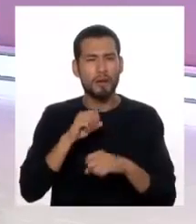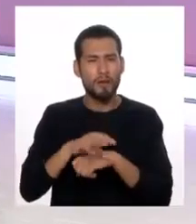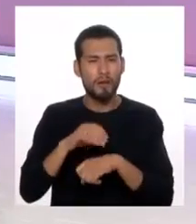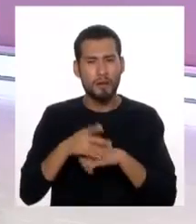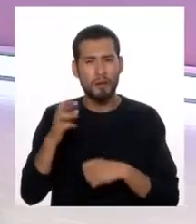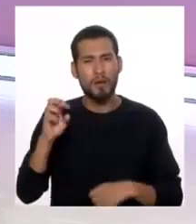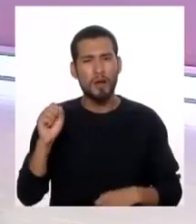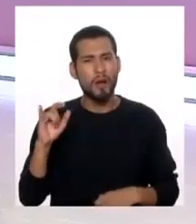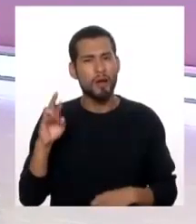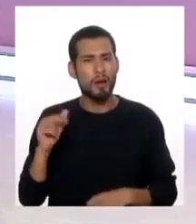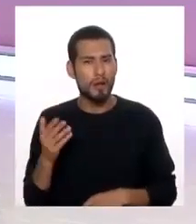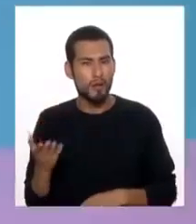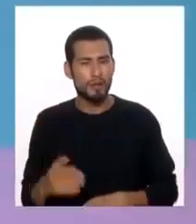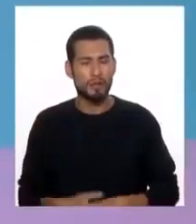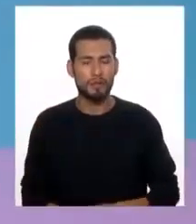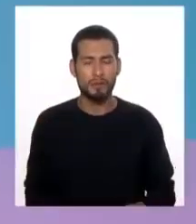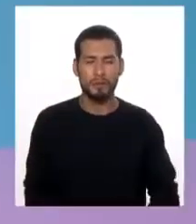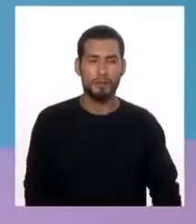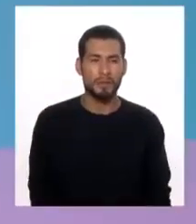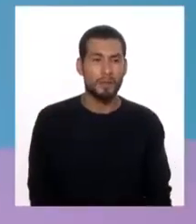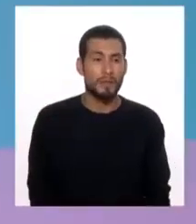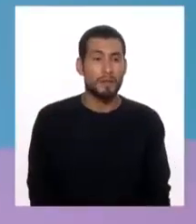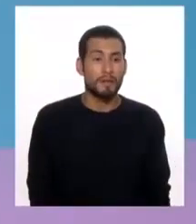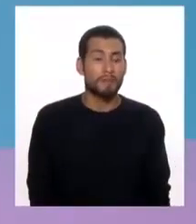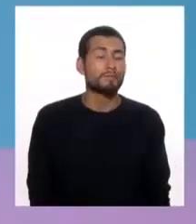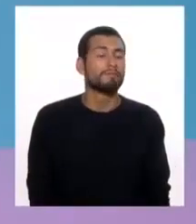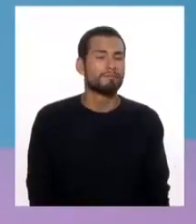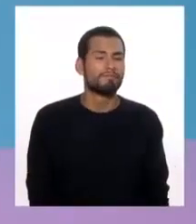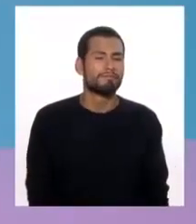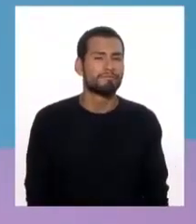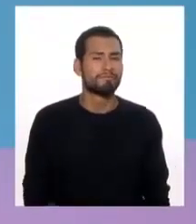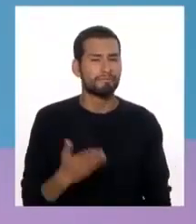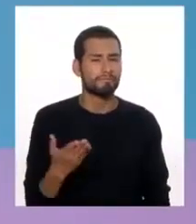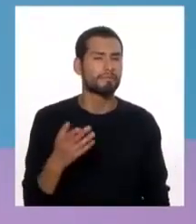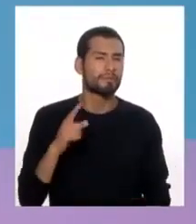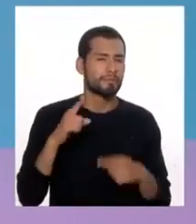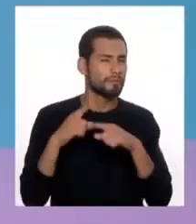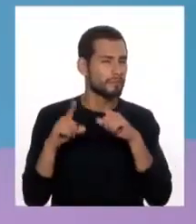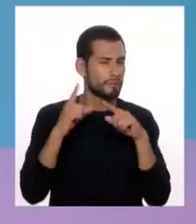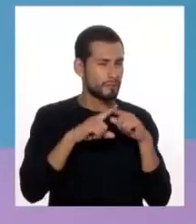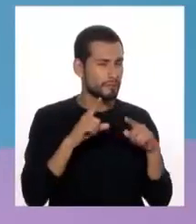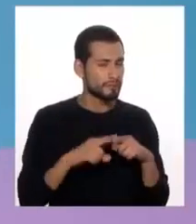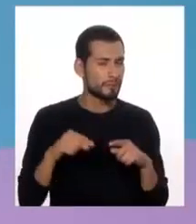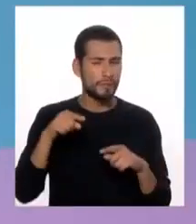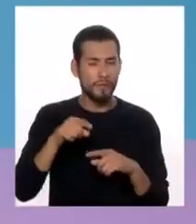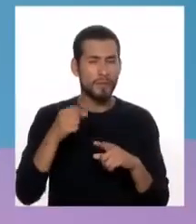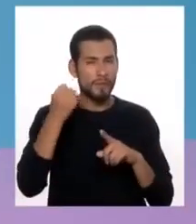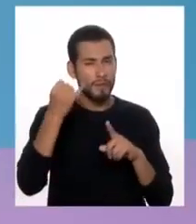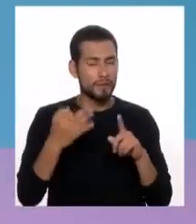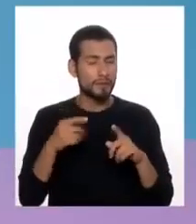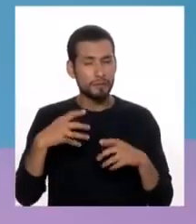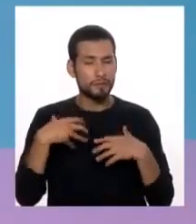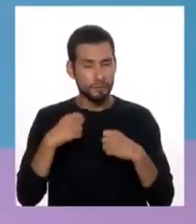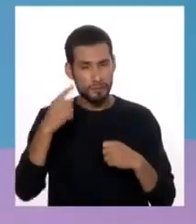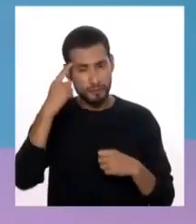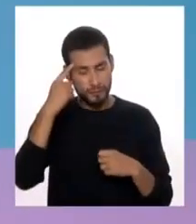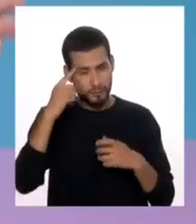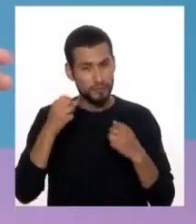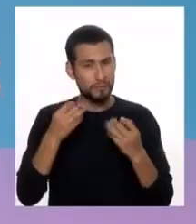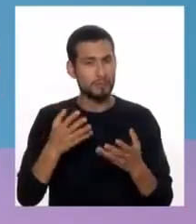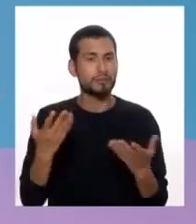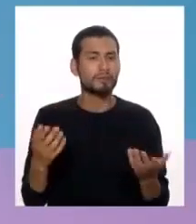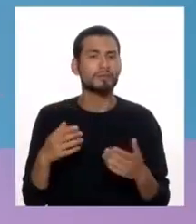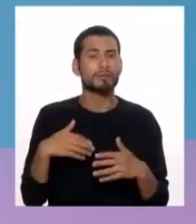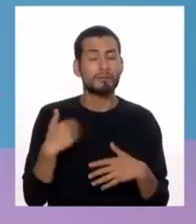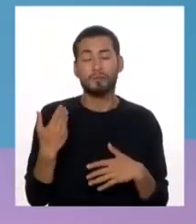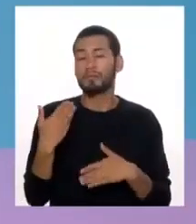podemos dar a Rosaura? Sí, los diferentes cuadros que comprometen la salud mental pueden